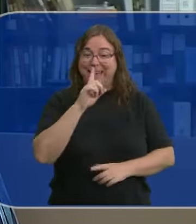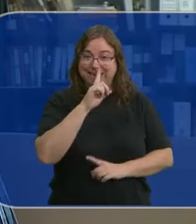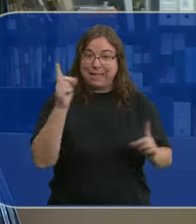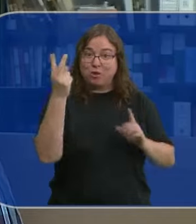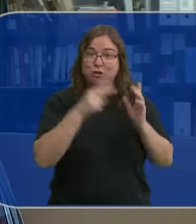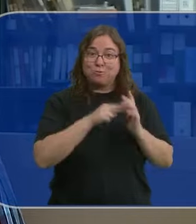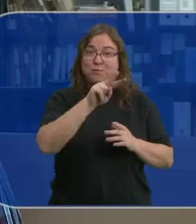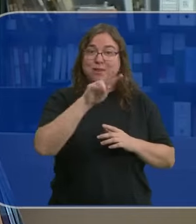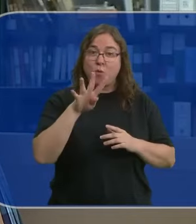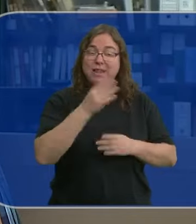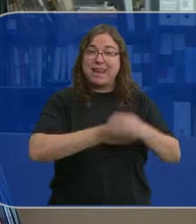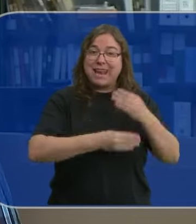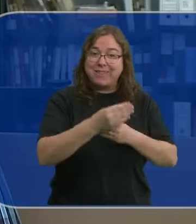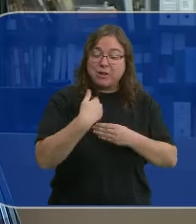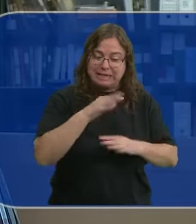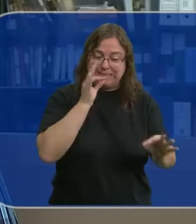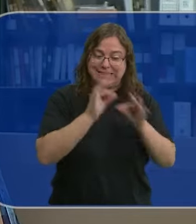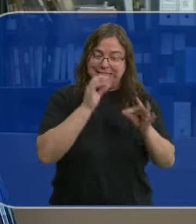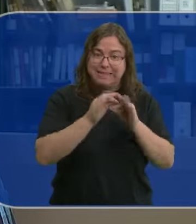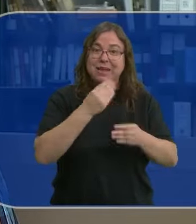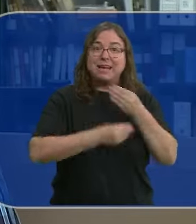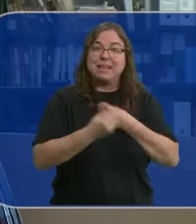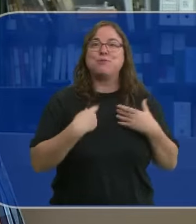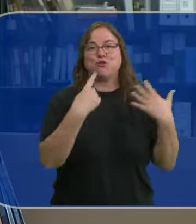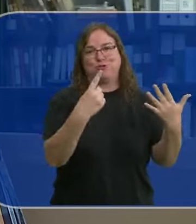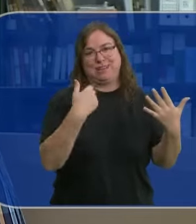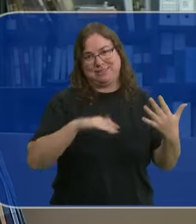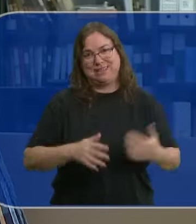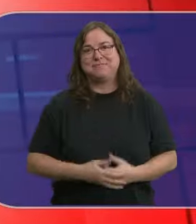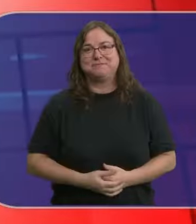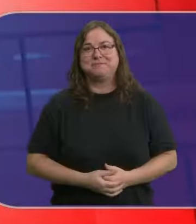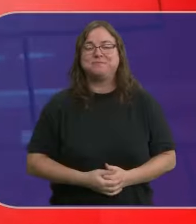año 2024 estamos en septiembre todavía 6 nacimientos.